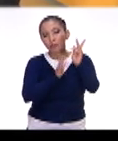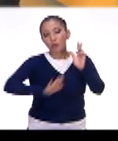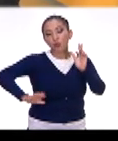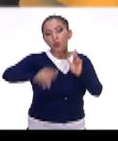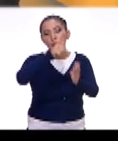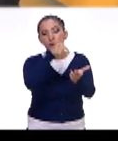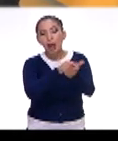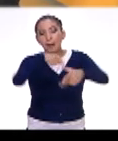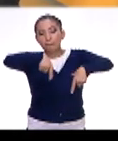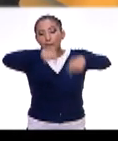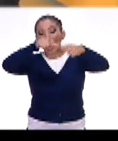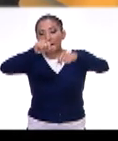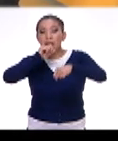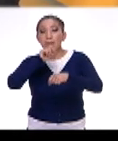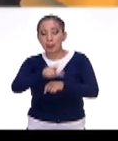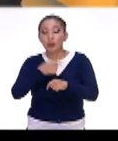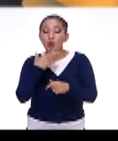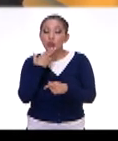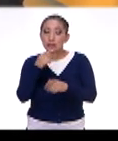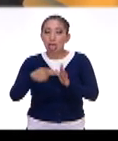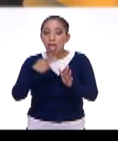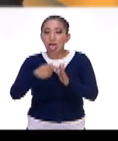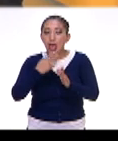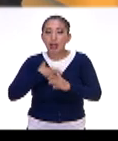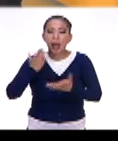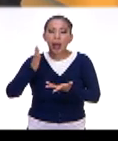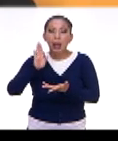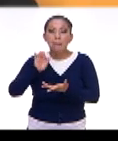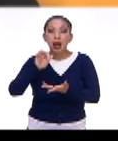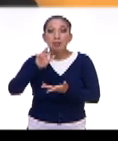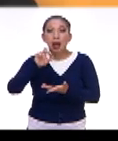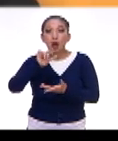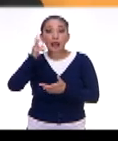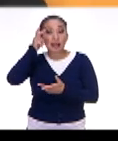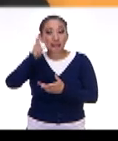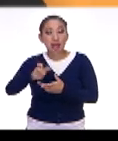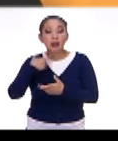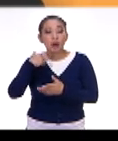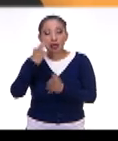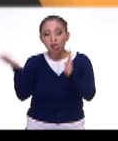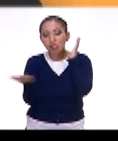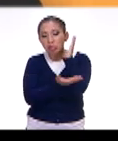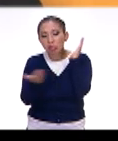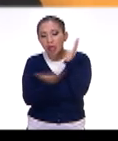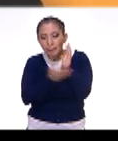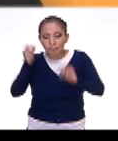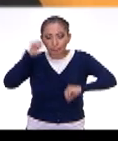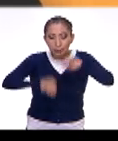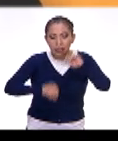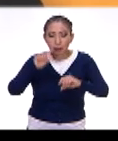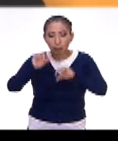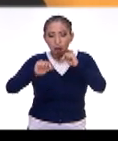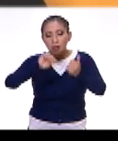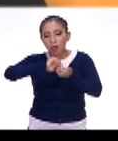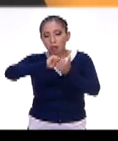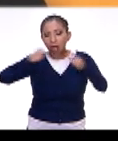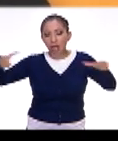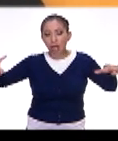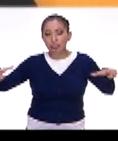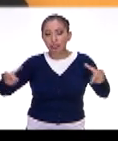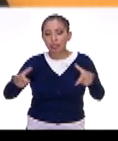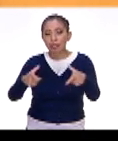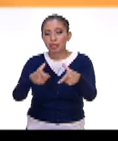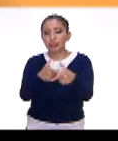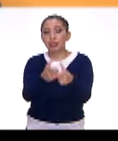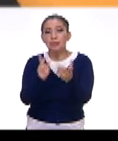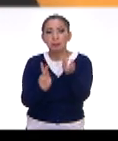magueyes, también porque se utilizan mucho en la barbacoa en Hidalgo, y han ido extinguiendo